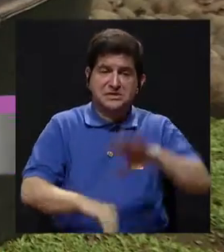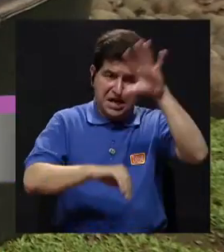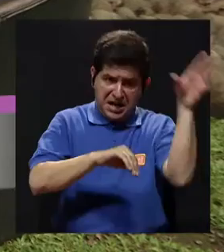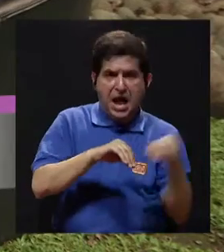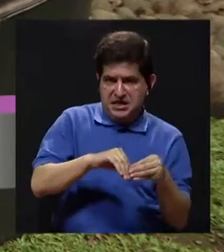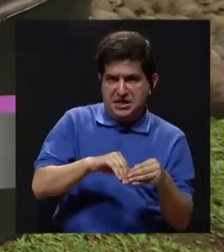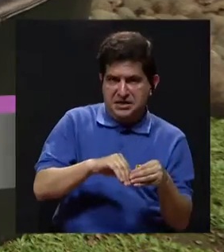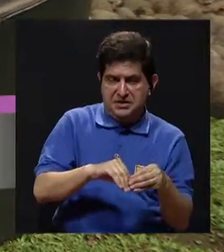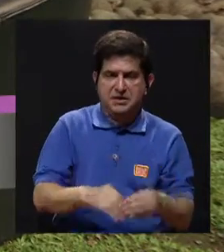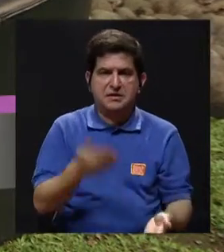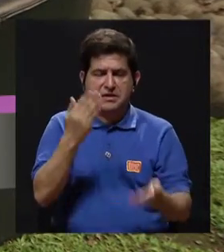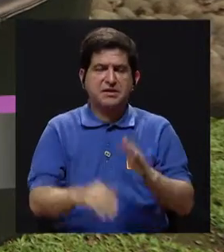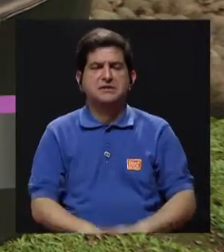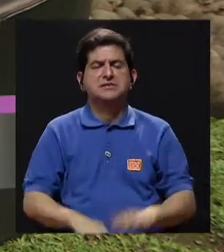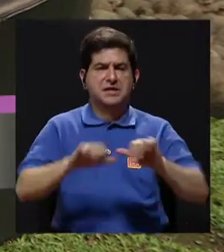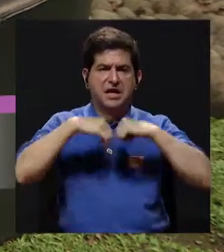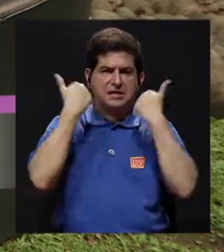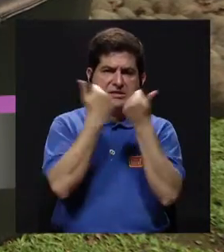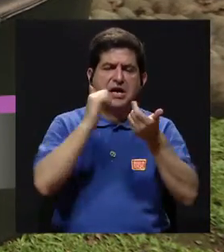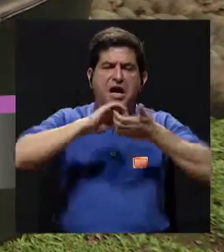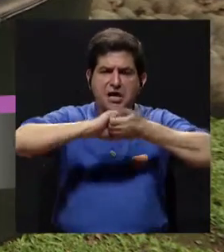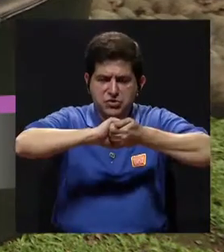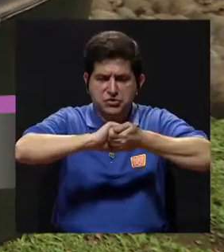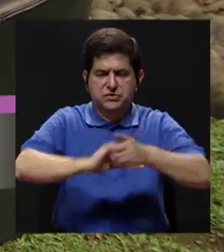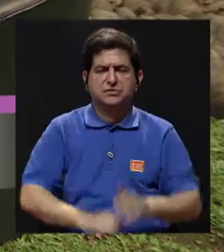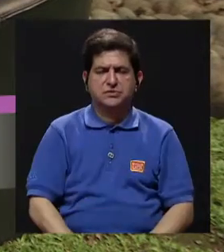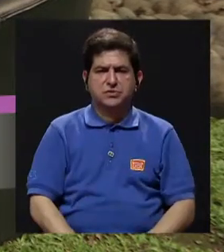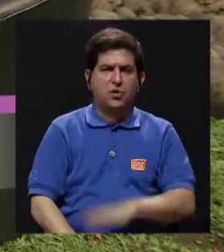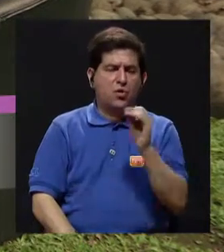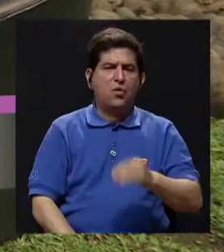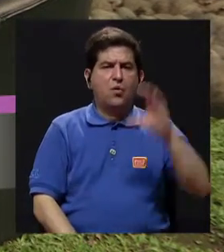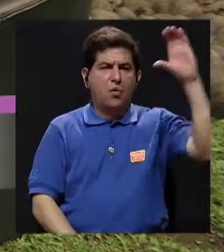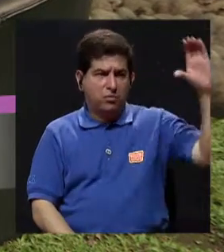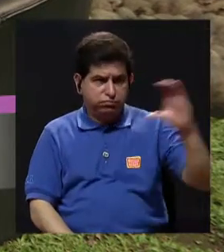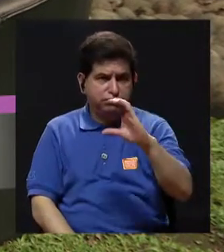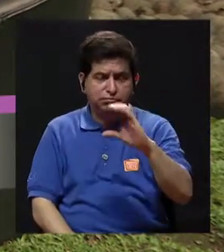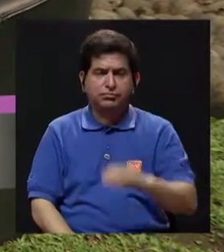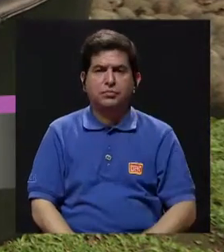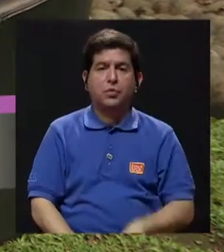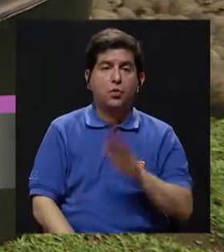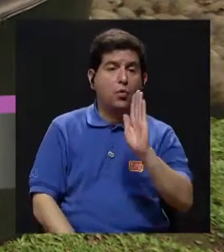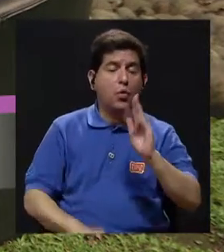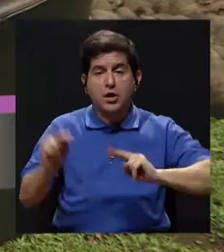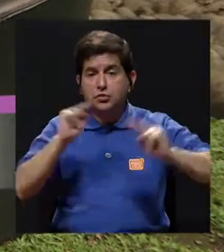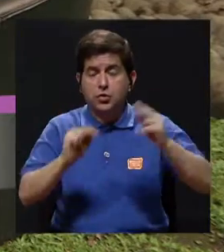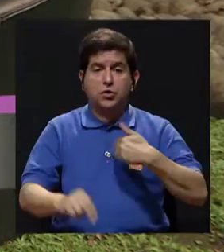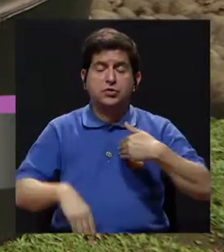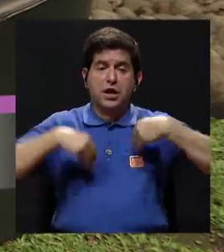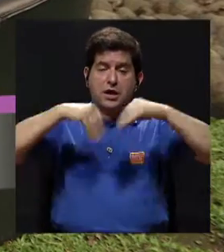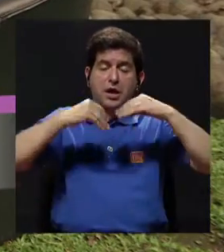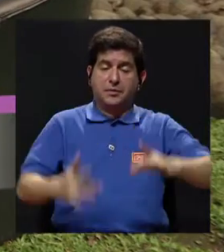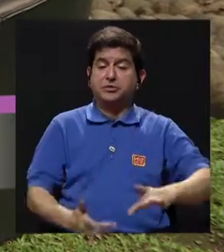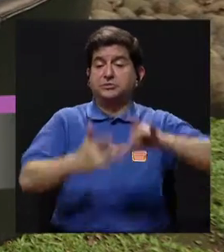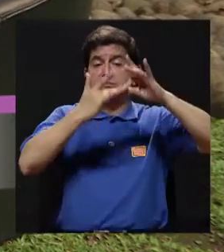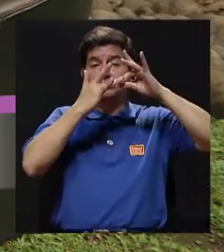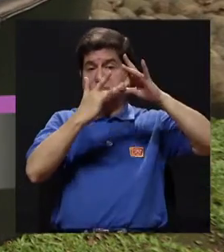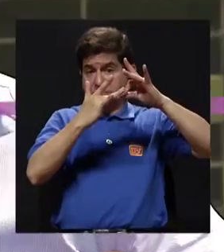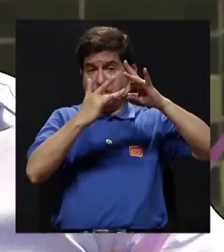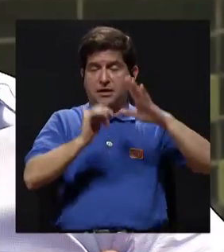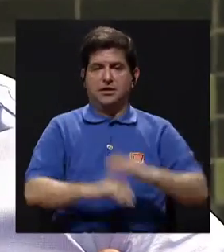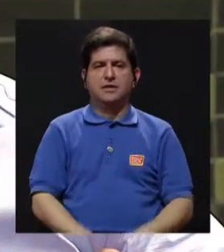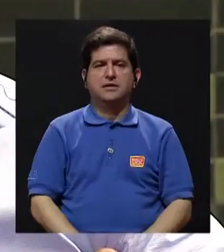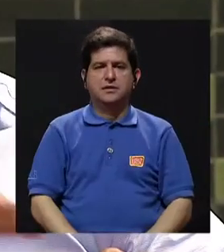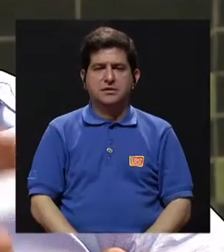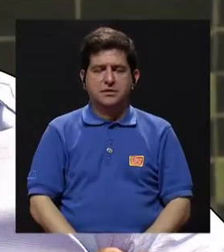un excedente en la asociación solidarista, en una cooperativa, el aguinaldo, etc. o en su negocio que tuvo ventas extraordinarias,